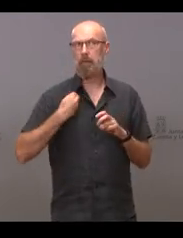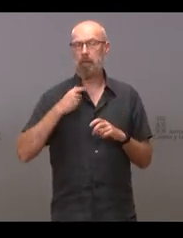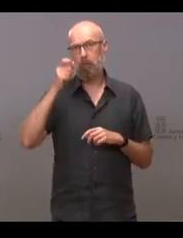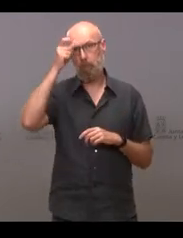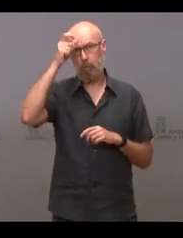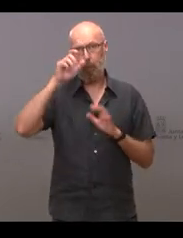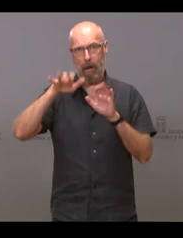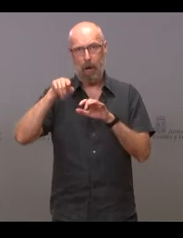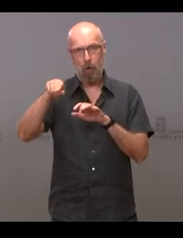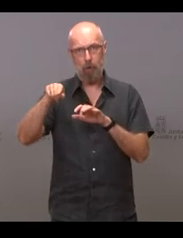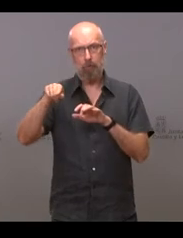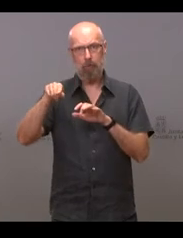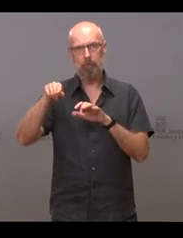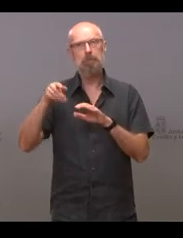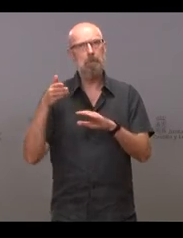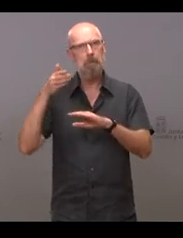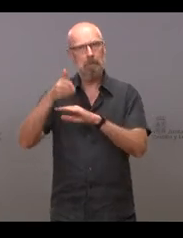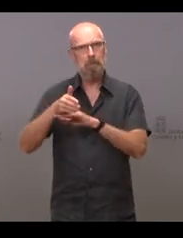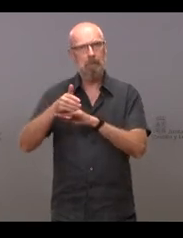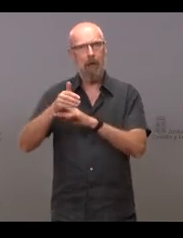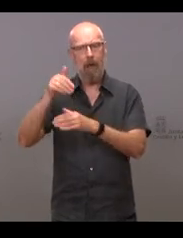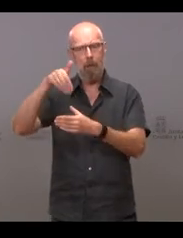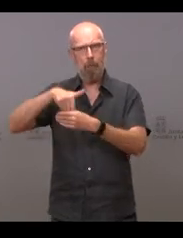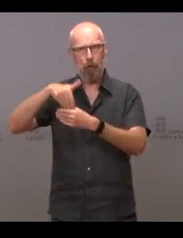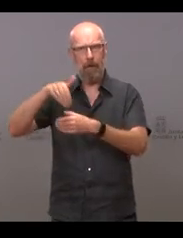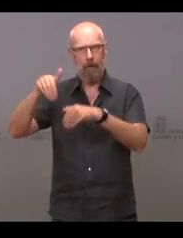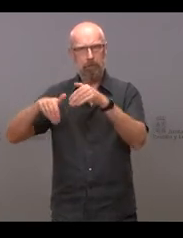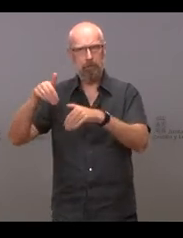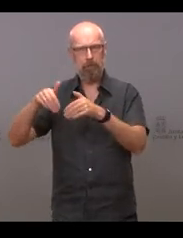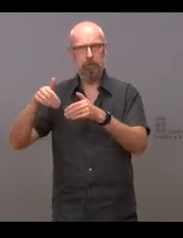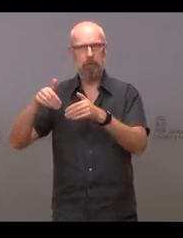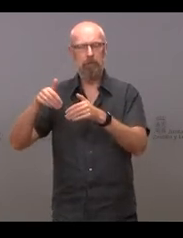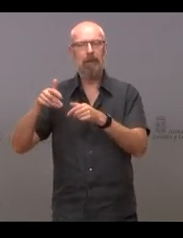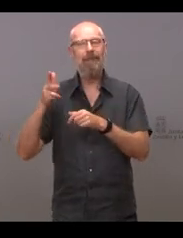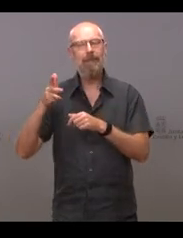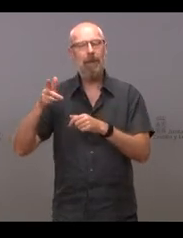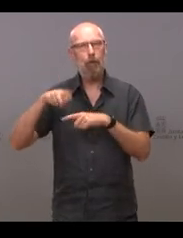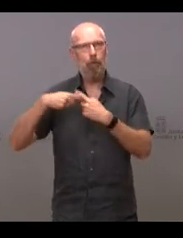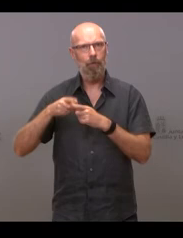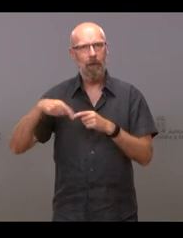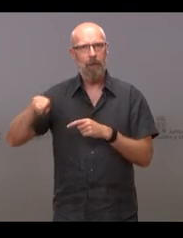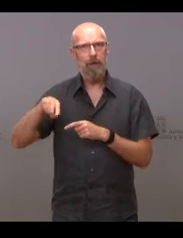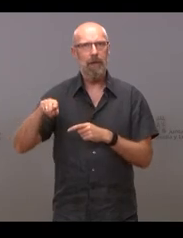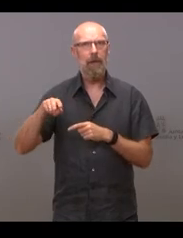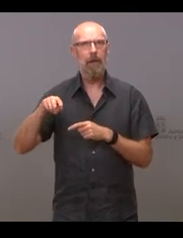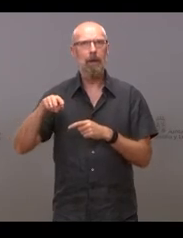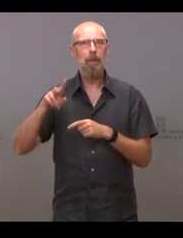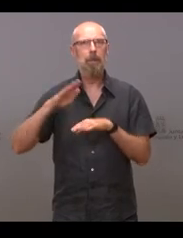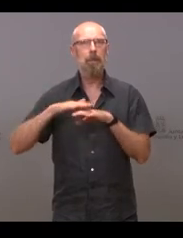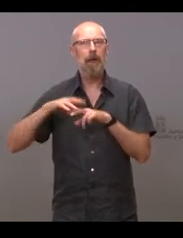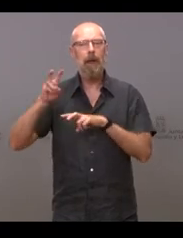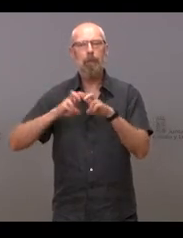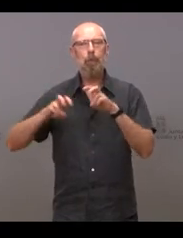vaya a votar en un concejo abierto el derecho de las familias a buscar a sus